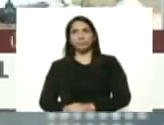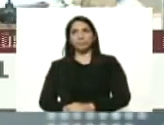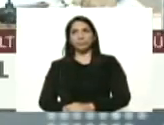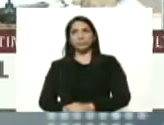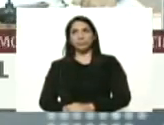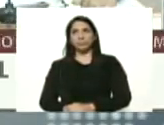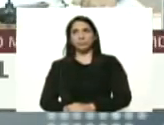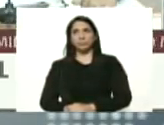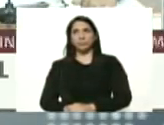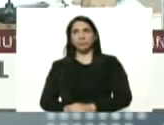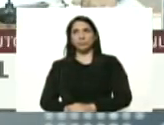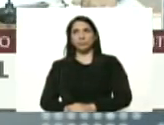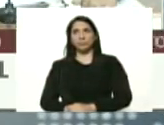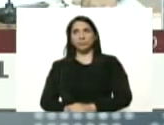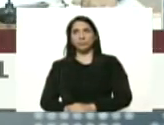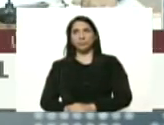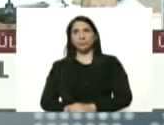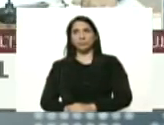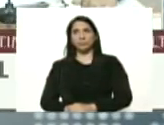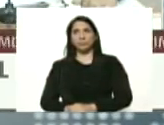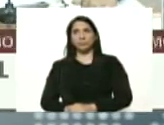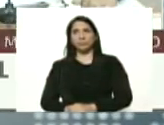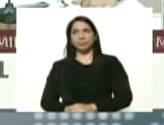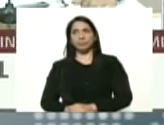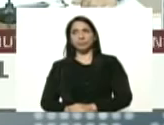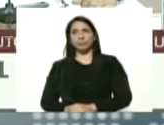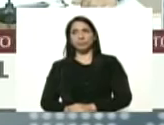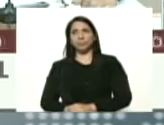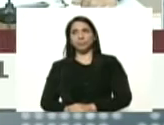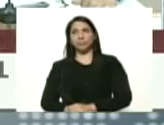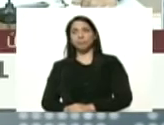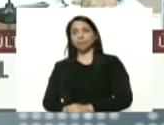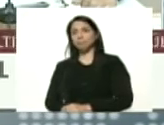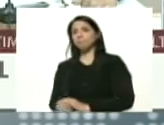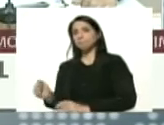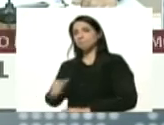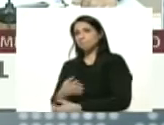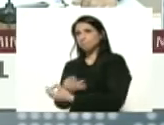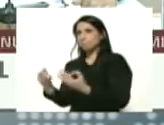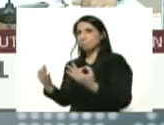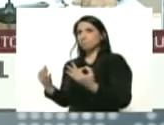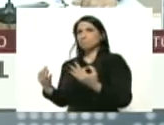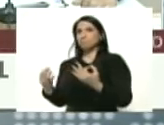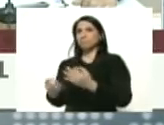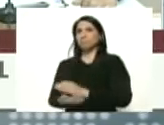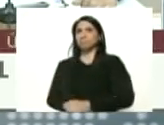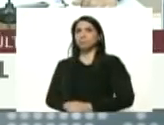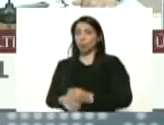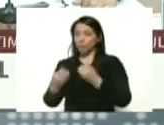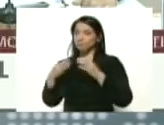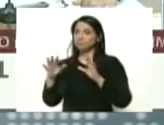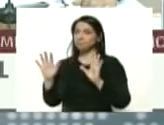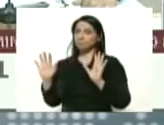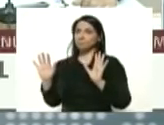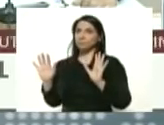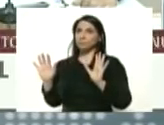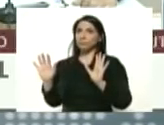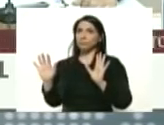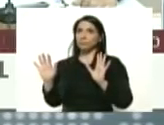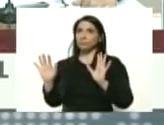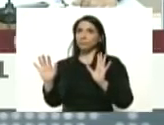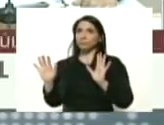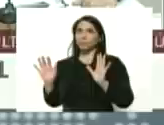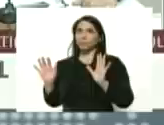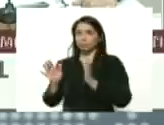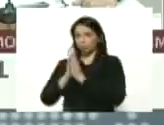le paso la palabra presidente correcto correcto bueno toma un poquito de